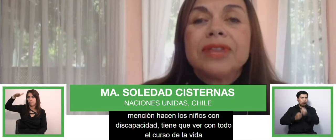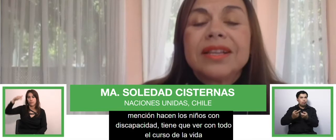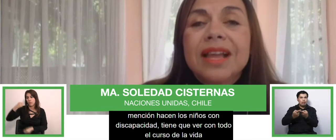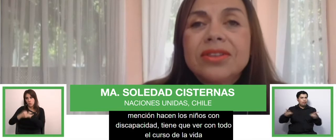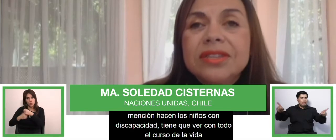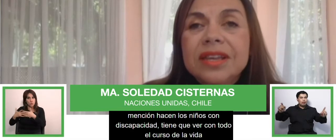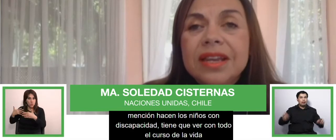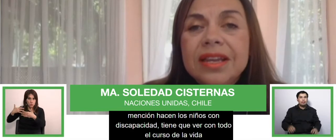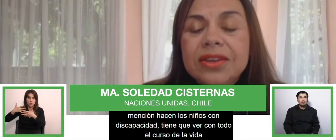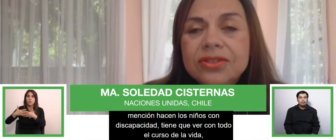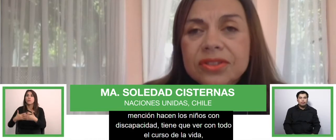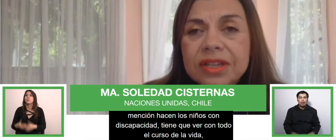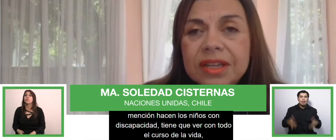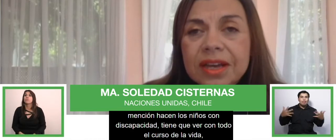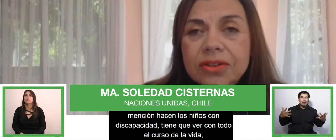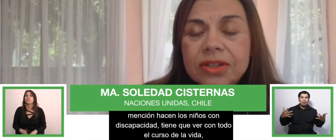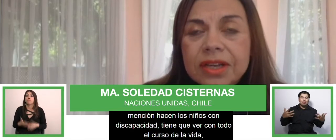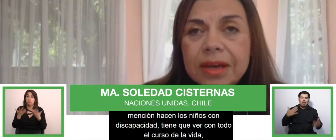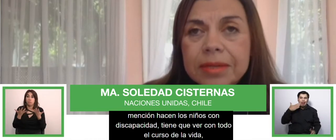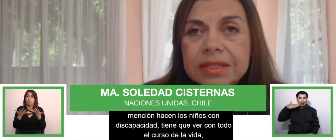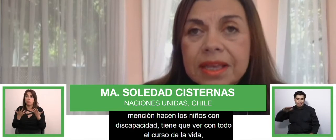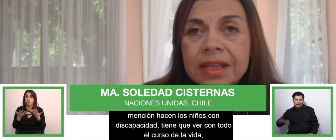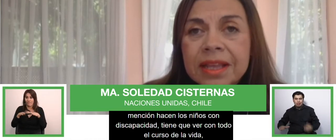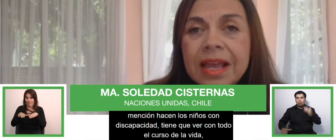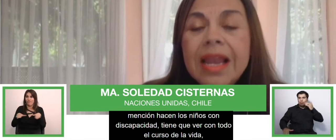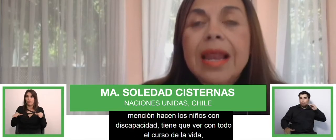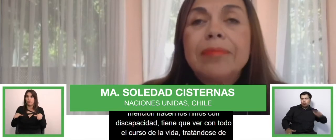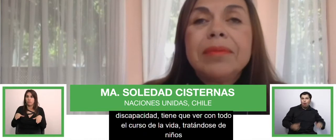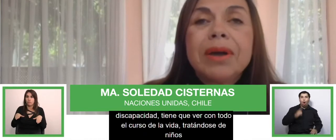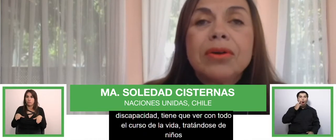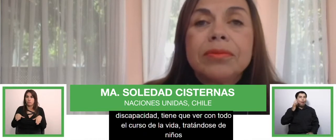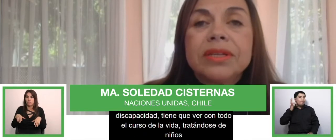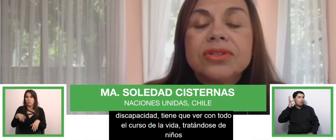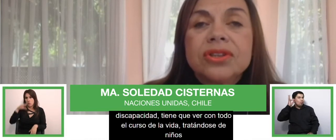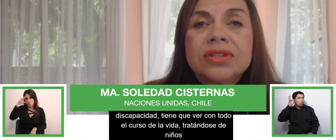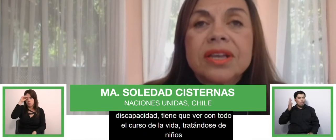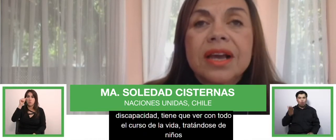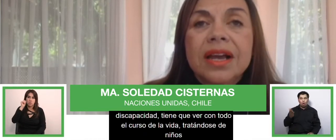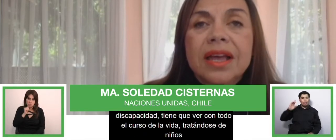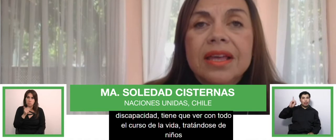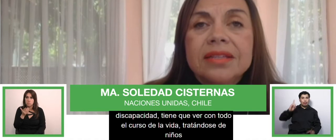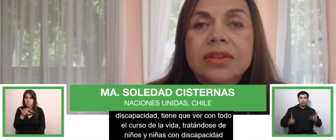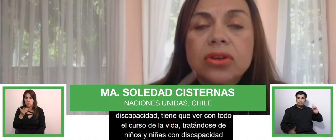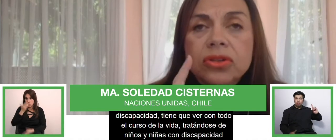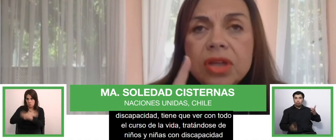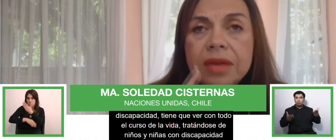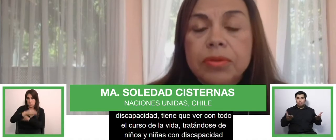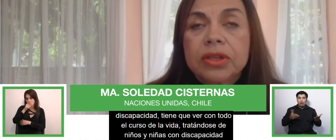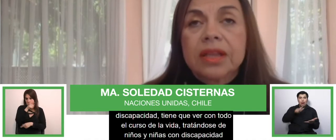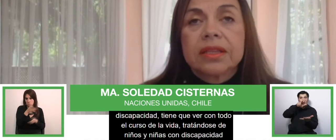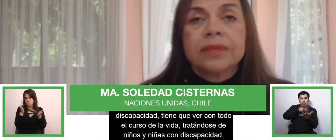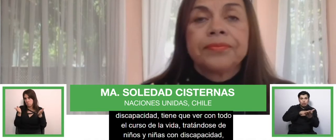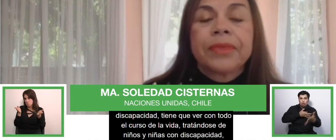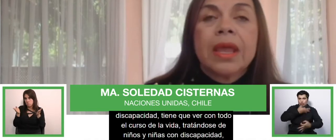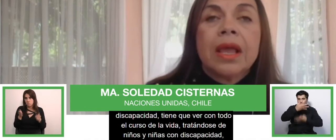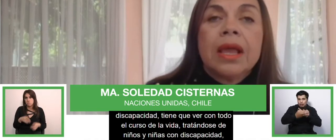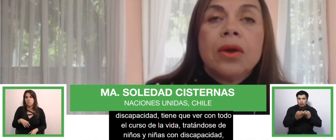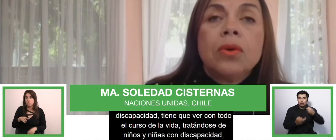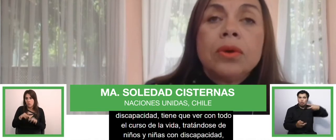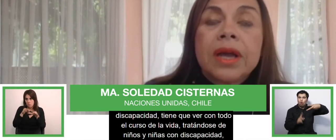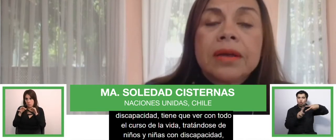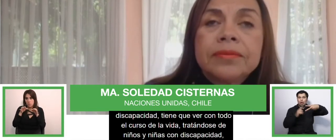Pero tratándose de niños y niñas con discapacidad, la misma convención se encarga de decir dos cosas importantes.